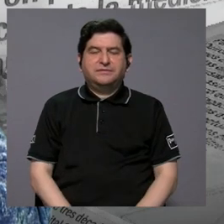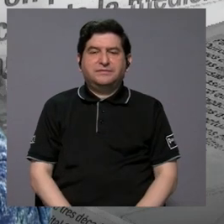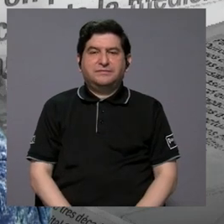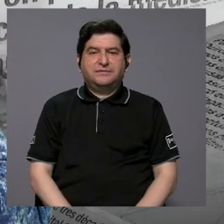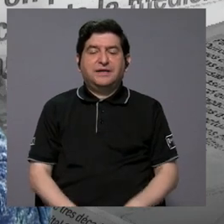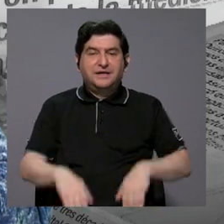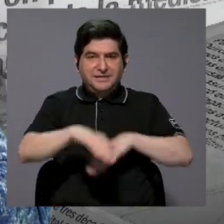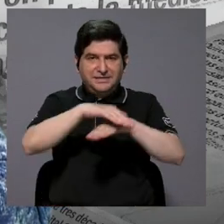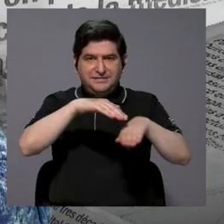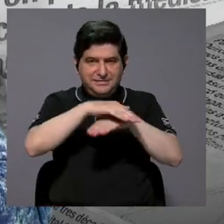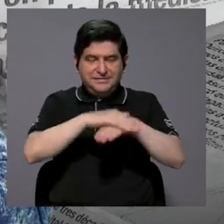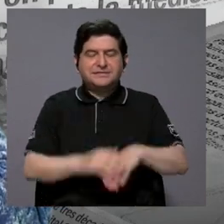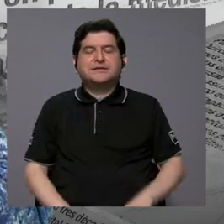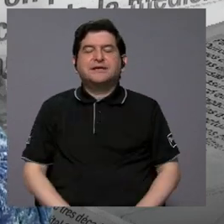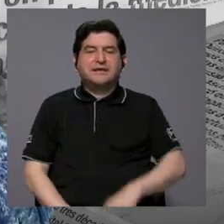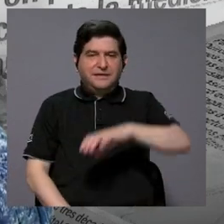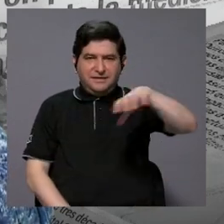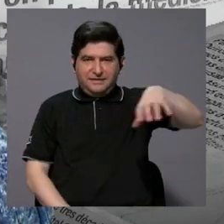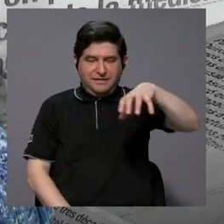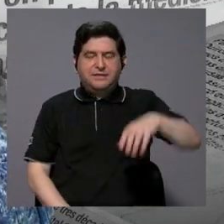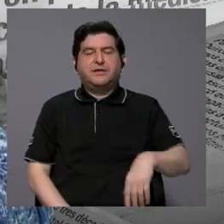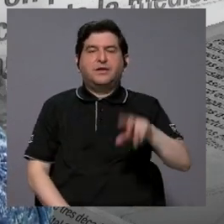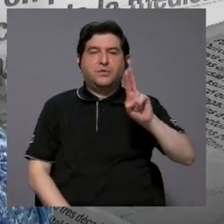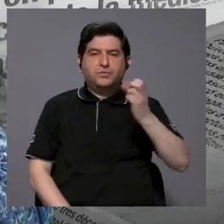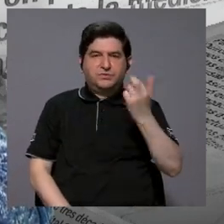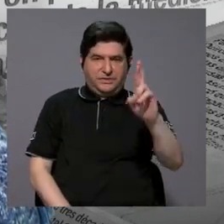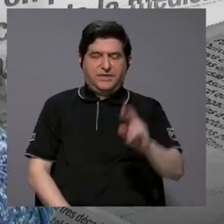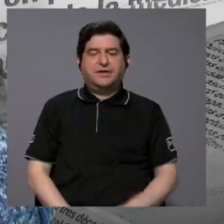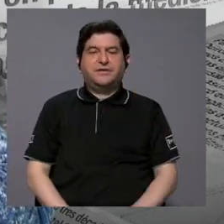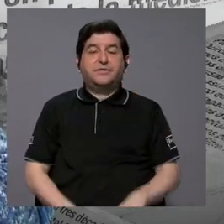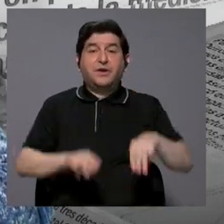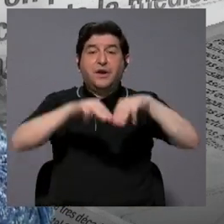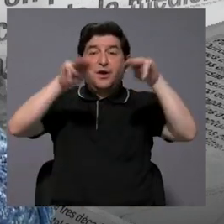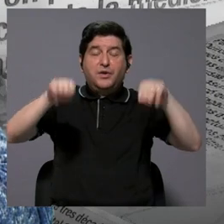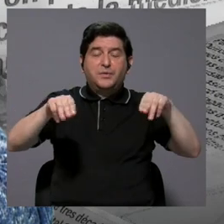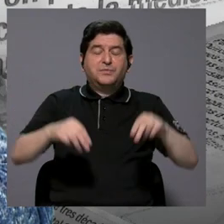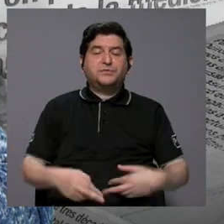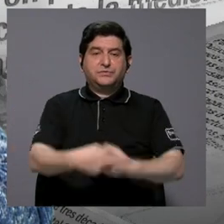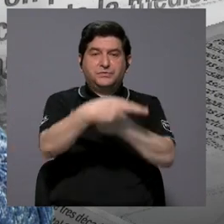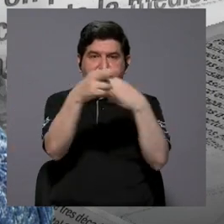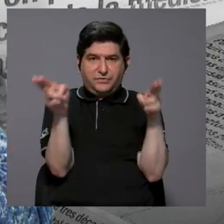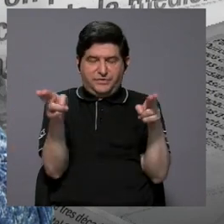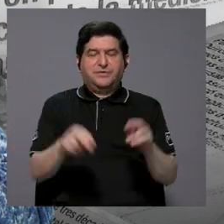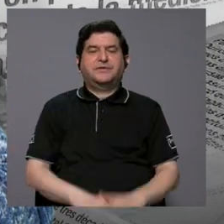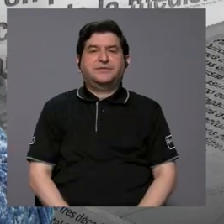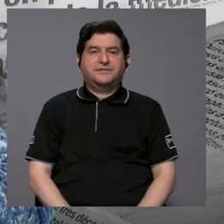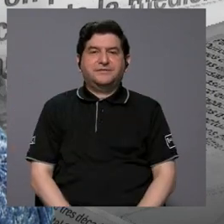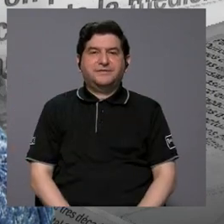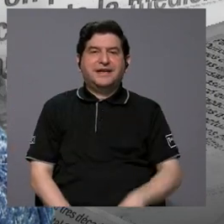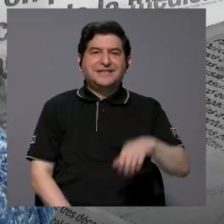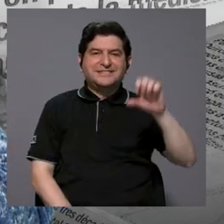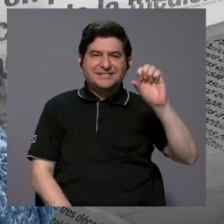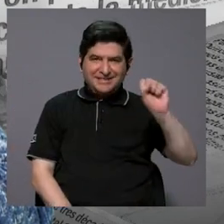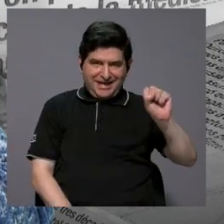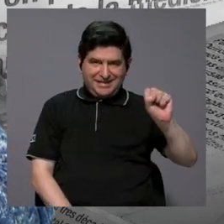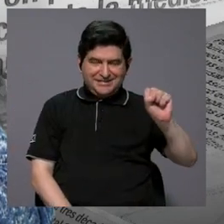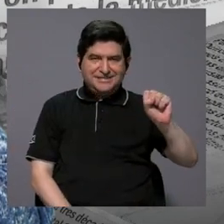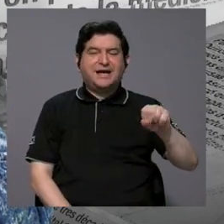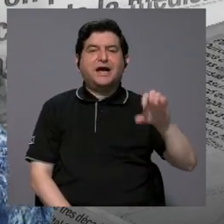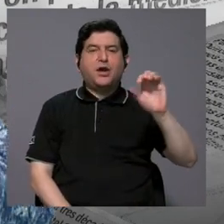Atlántico en Turrialba, de la Universidad de Costa Rica, en el Museo Regional, en Salazar